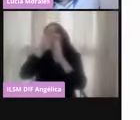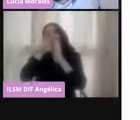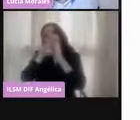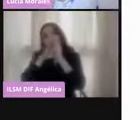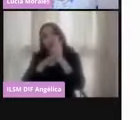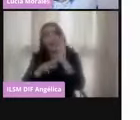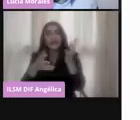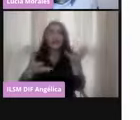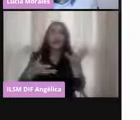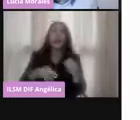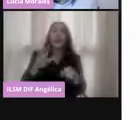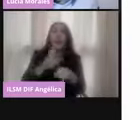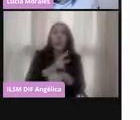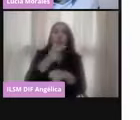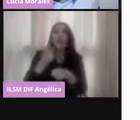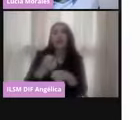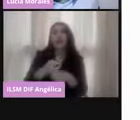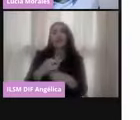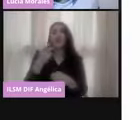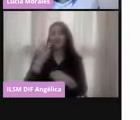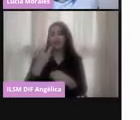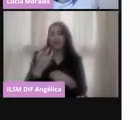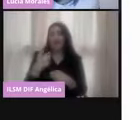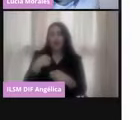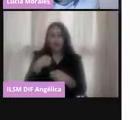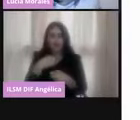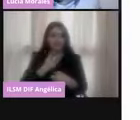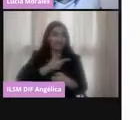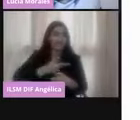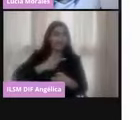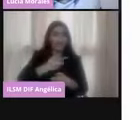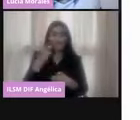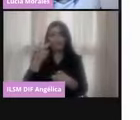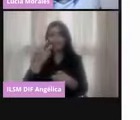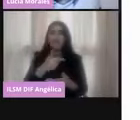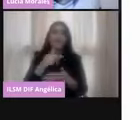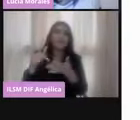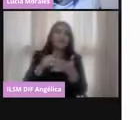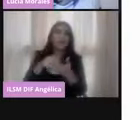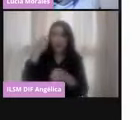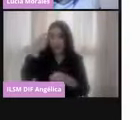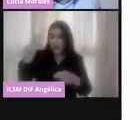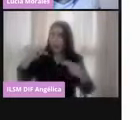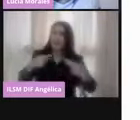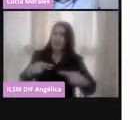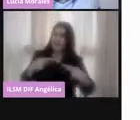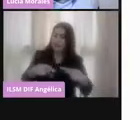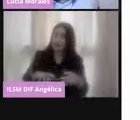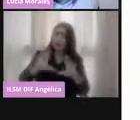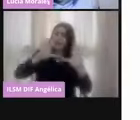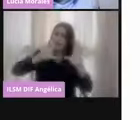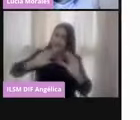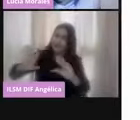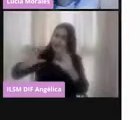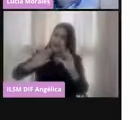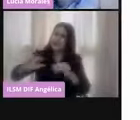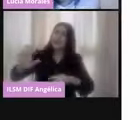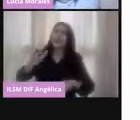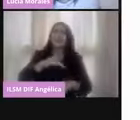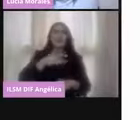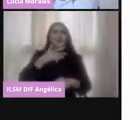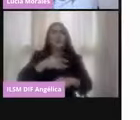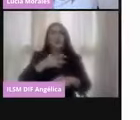es, ¿no? Y por eso celebro estos espacios, para poder concientizar a la ciudadanía sobre la